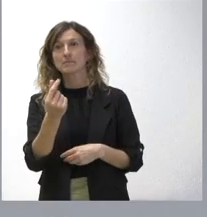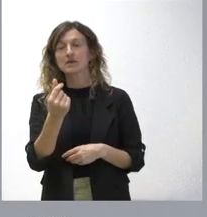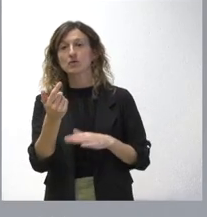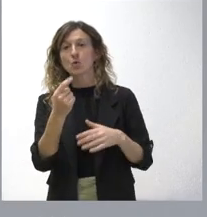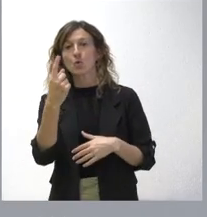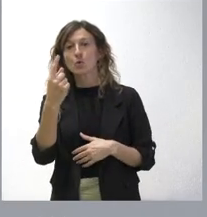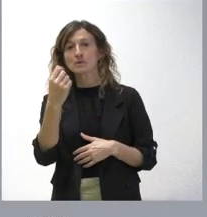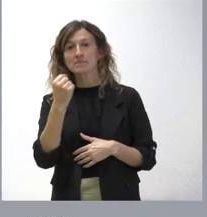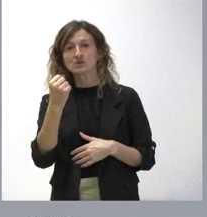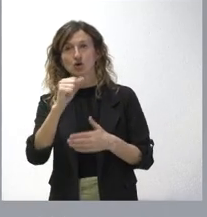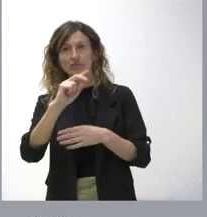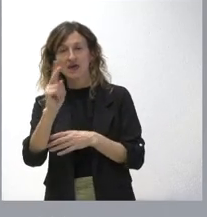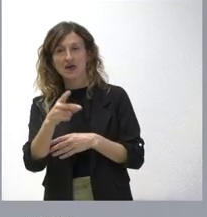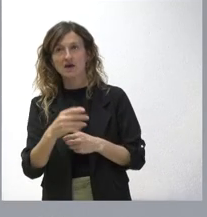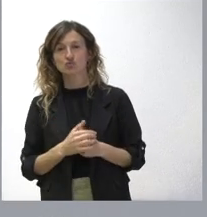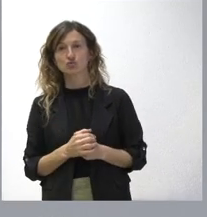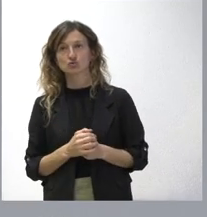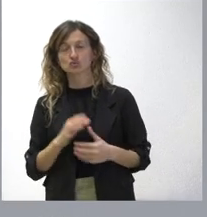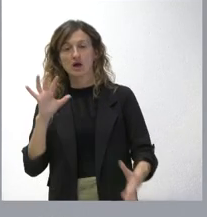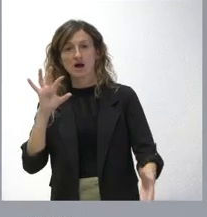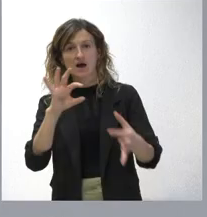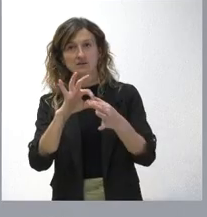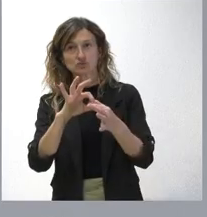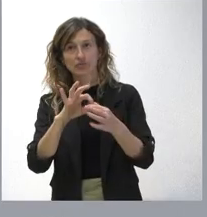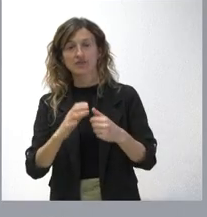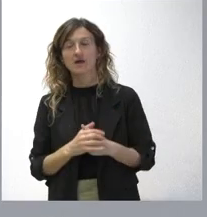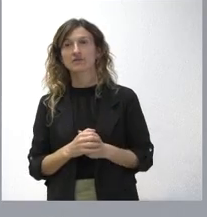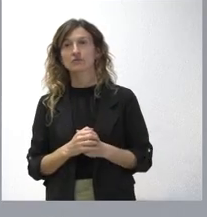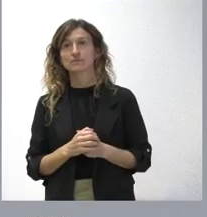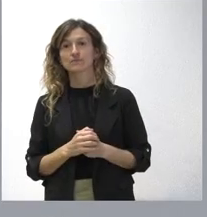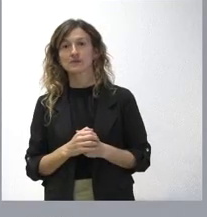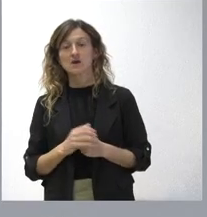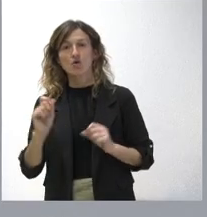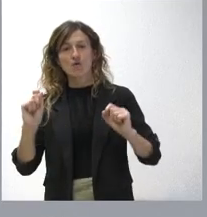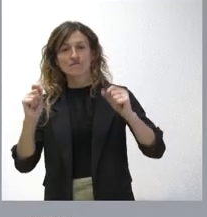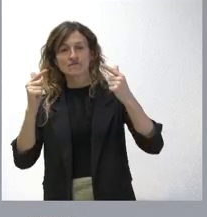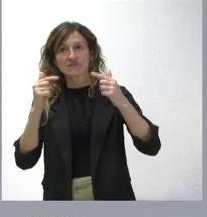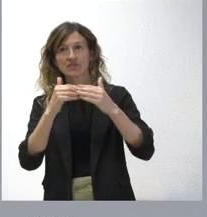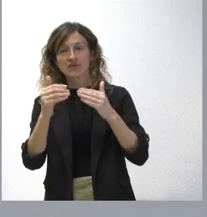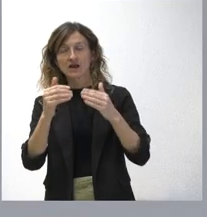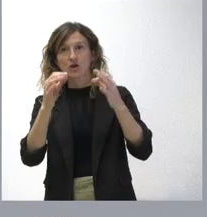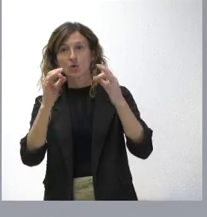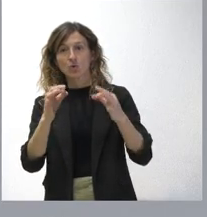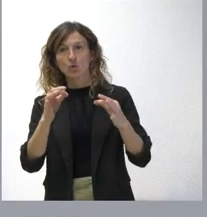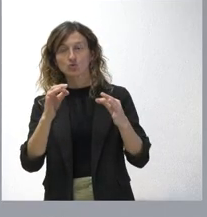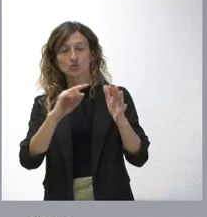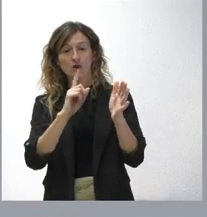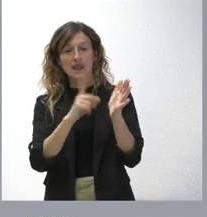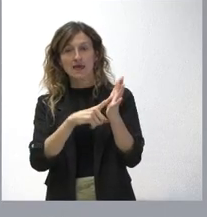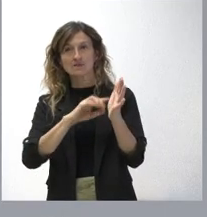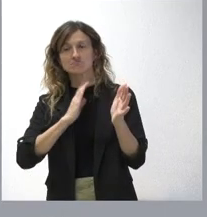un millón de euros, el coste asociado a ese permiso y que entraría en vigor al día siguiente de ser efectiva la ley.